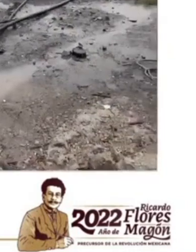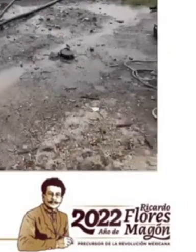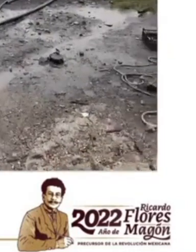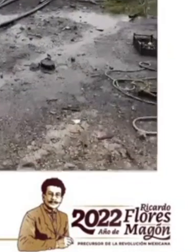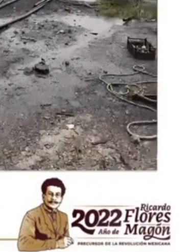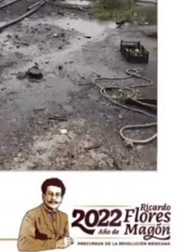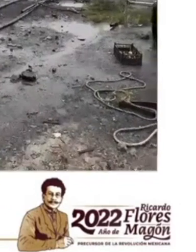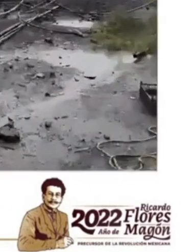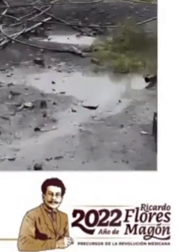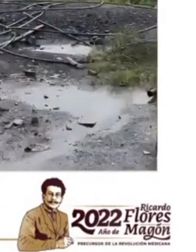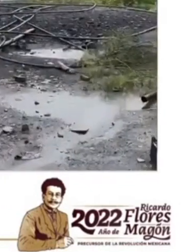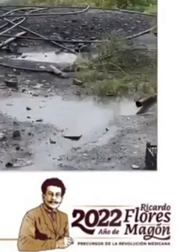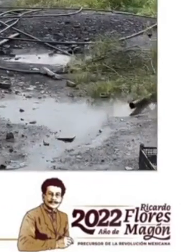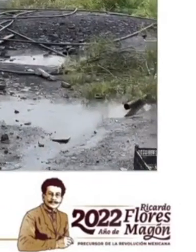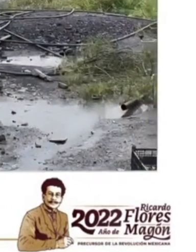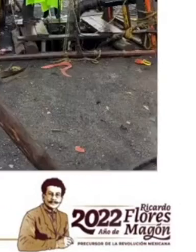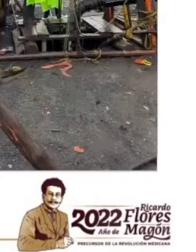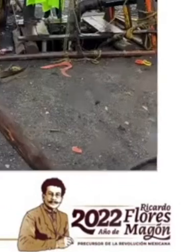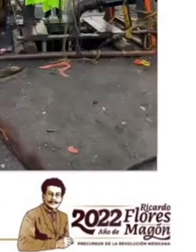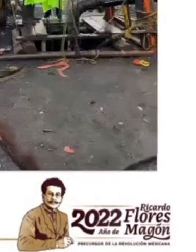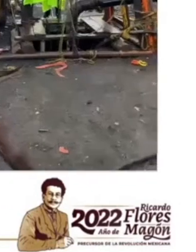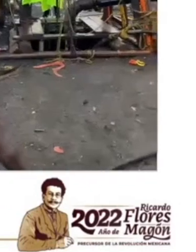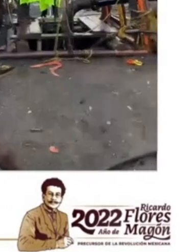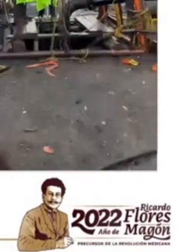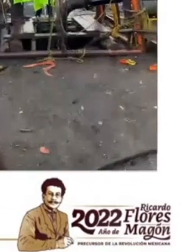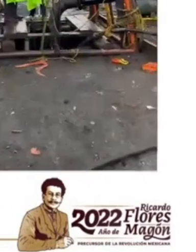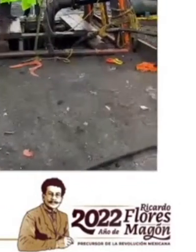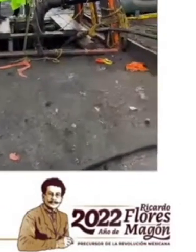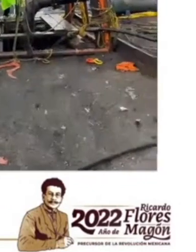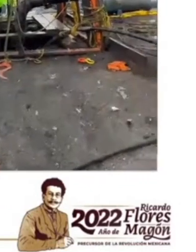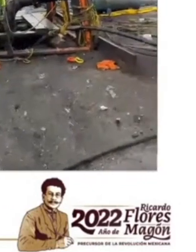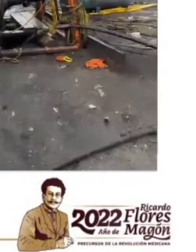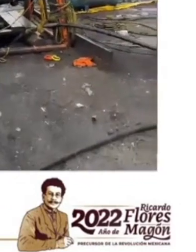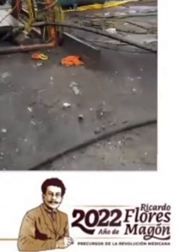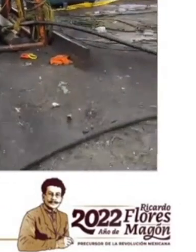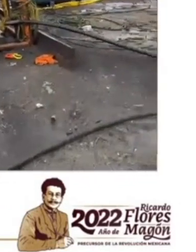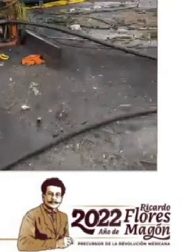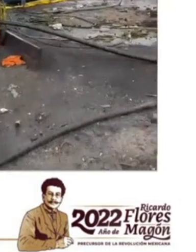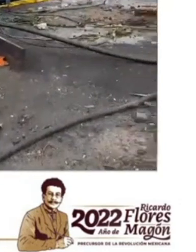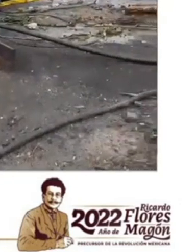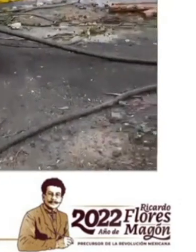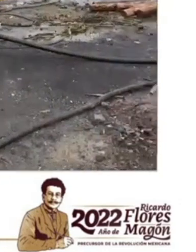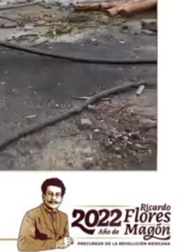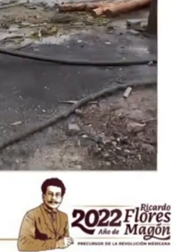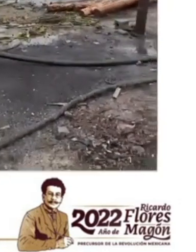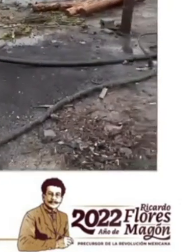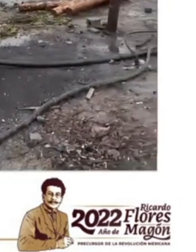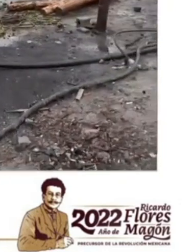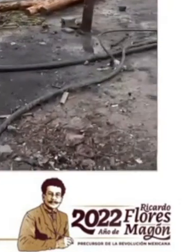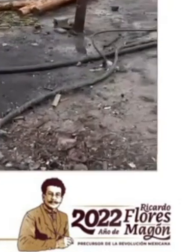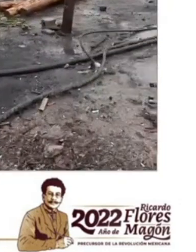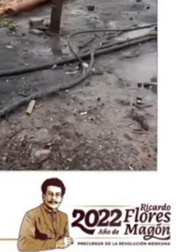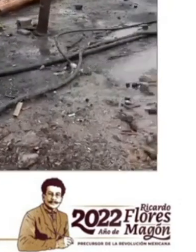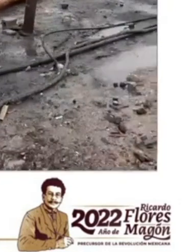ningún riesgo al respecto. Y los niveles, en este momento, en el pozo 2 de la mina Pinavete, es de